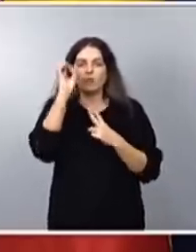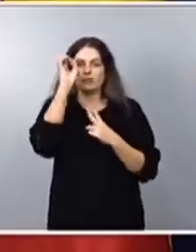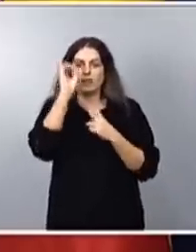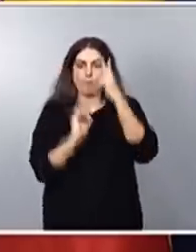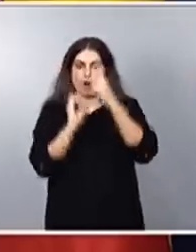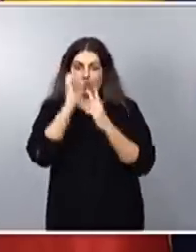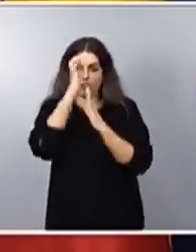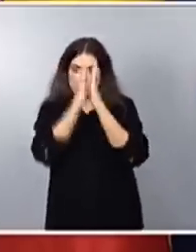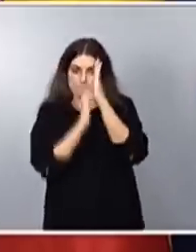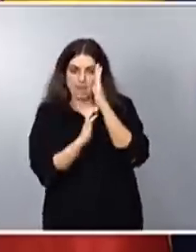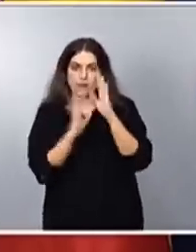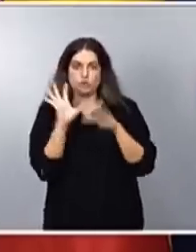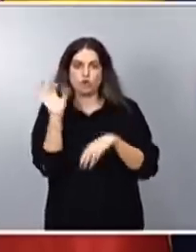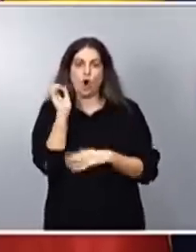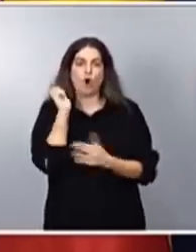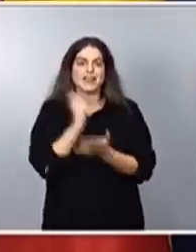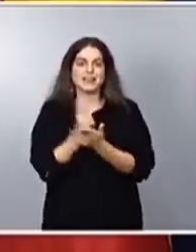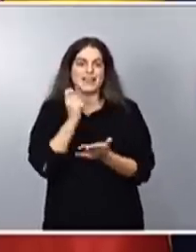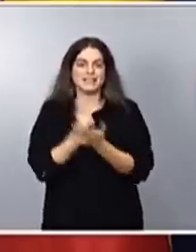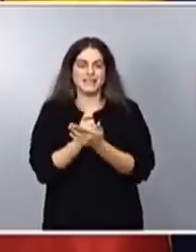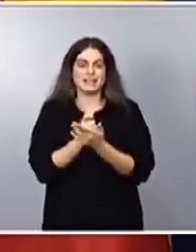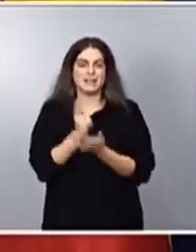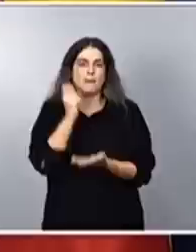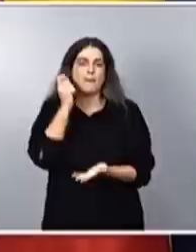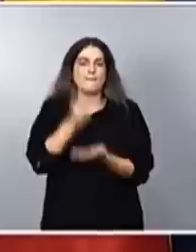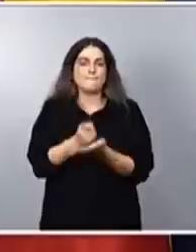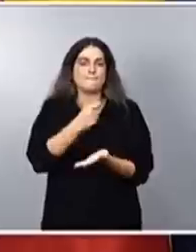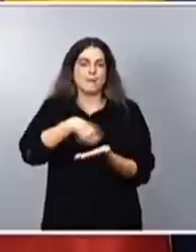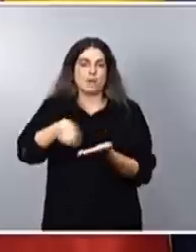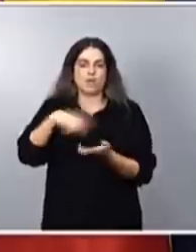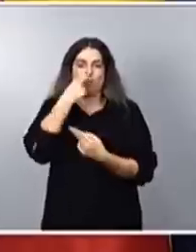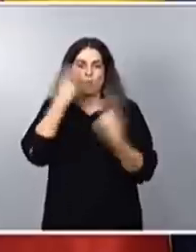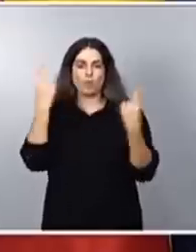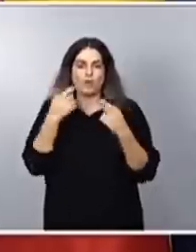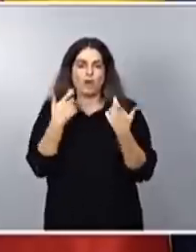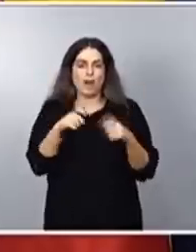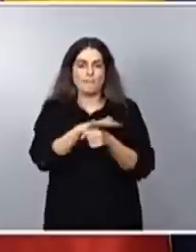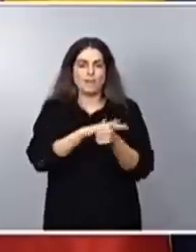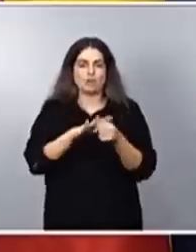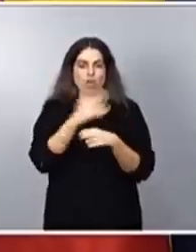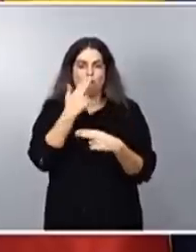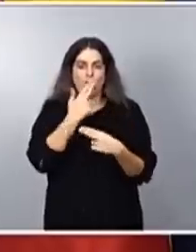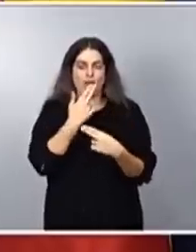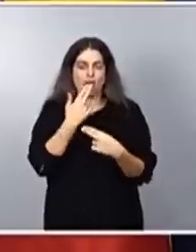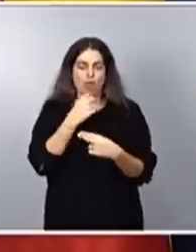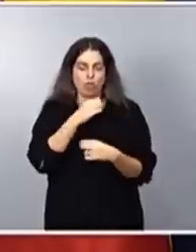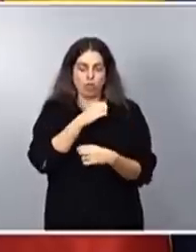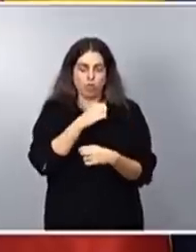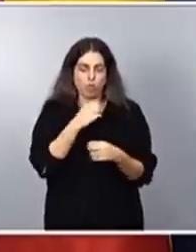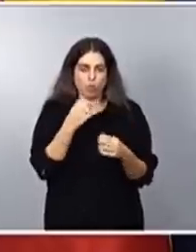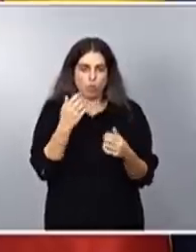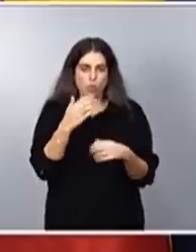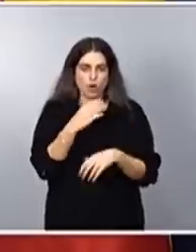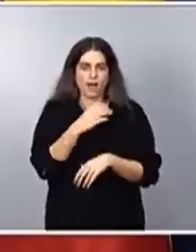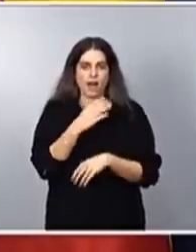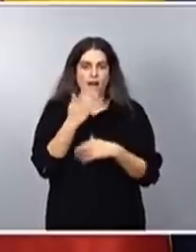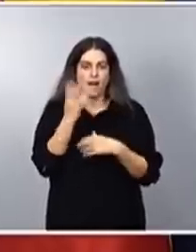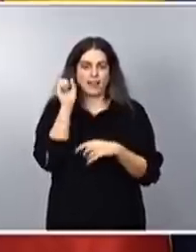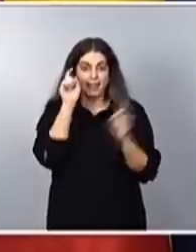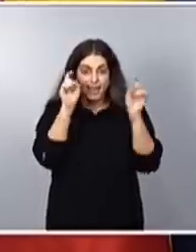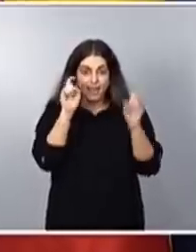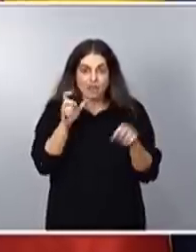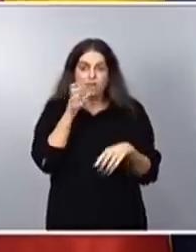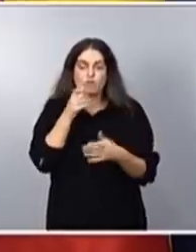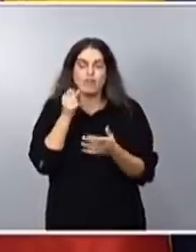tasas y precios públicos en el ámbito educativo, bonificaciones que van desde el 20 al 50% en el transporte público, que puede ser